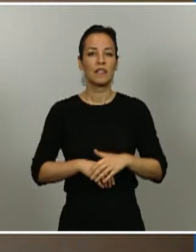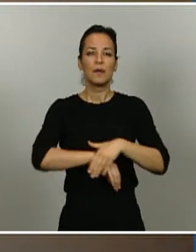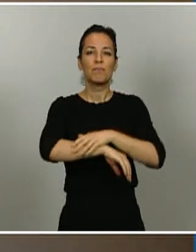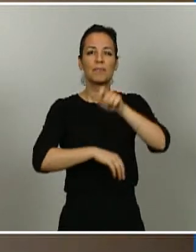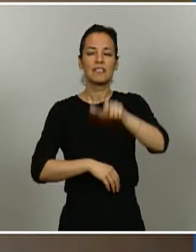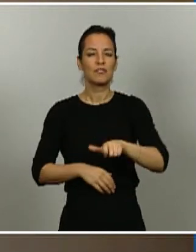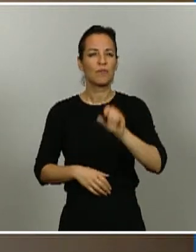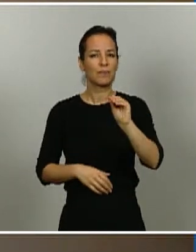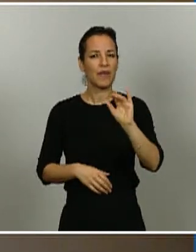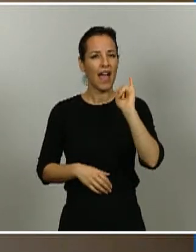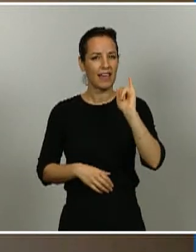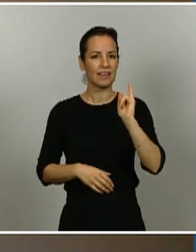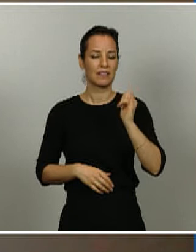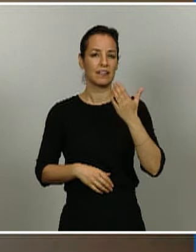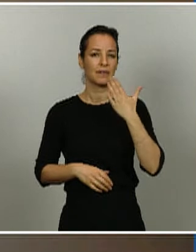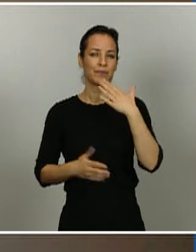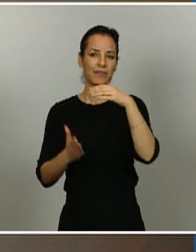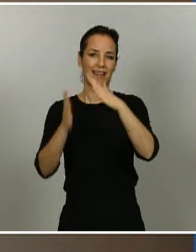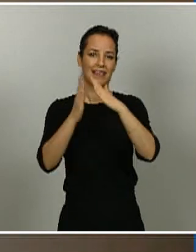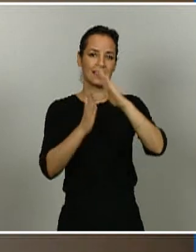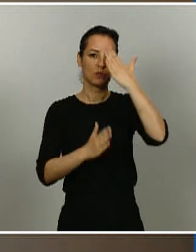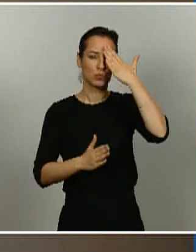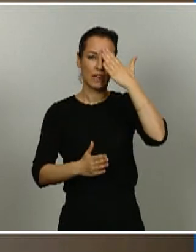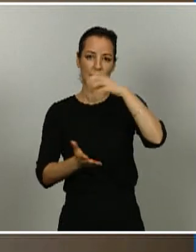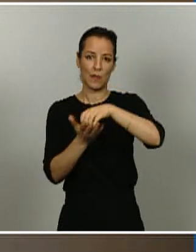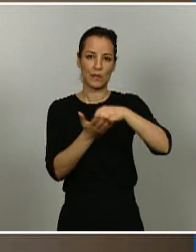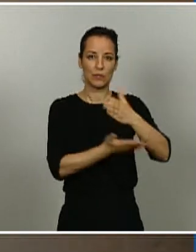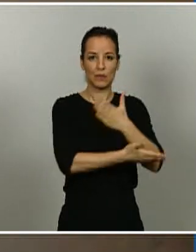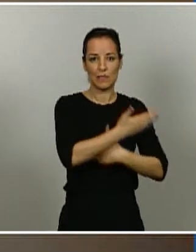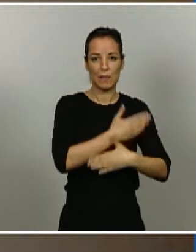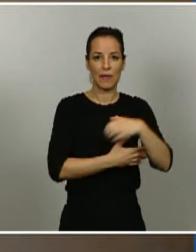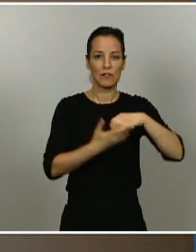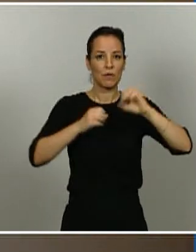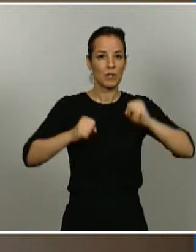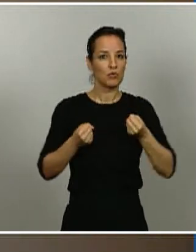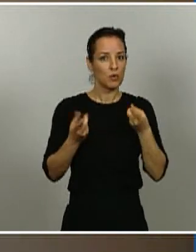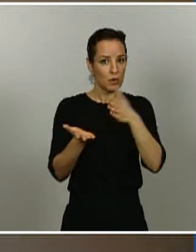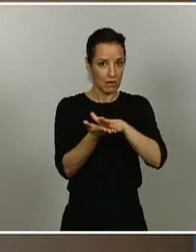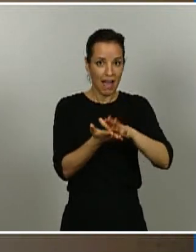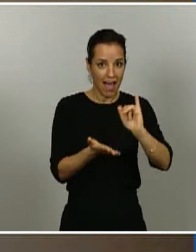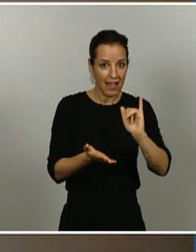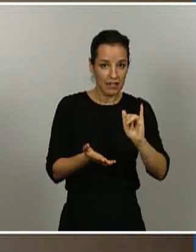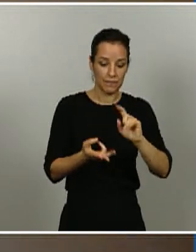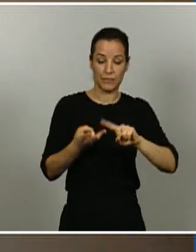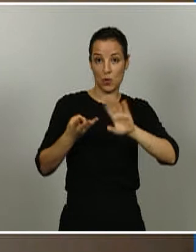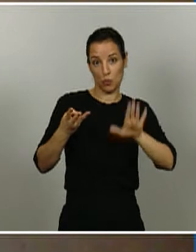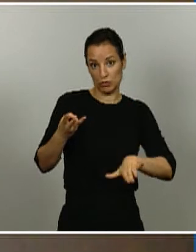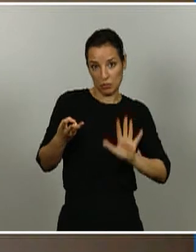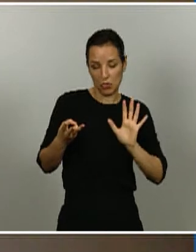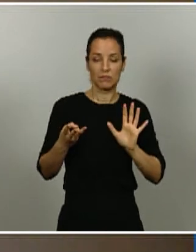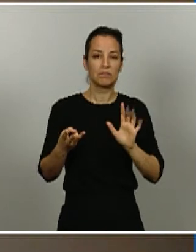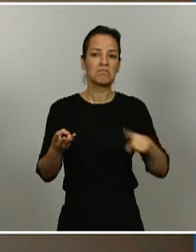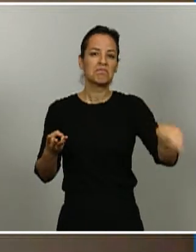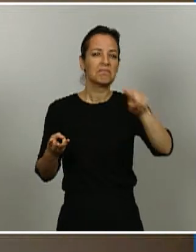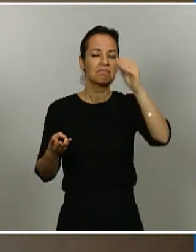personas fallecidas en casas tutelares centros de discapacidad y centros de mayores y por último si me lo permiten querría saber qué opinión les merecen la